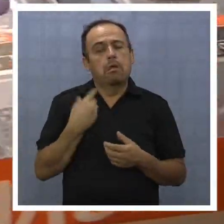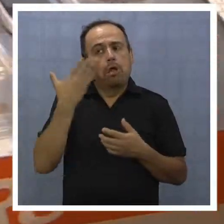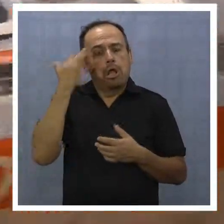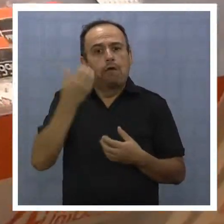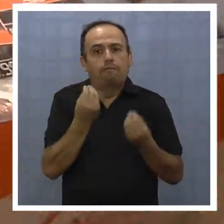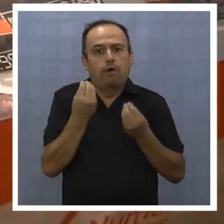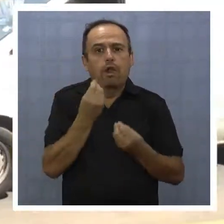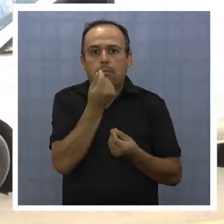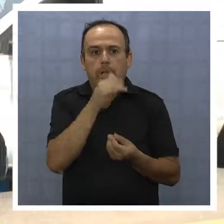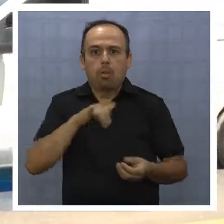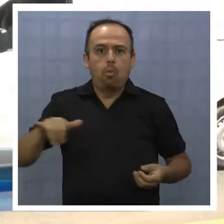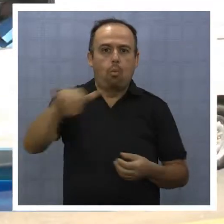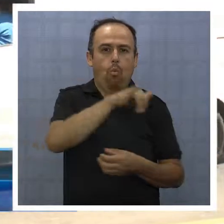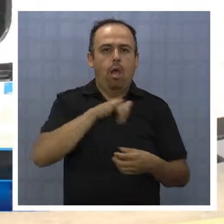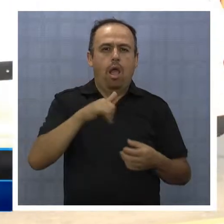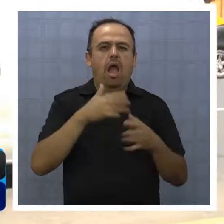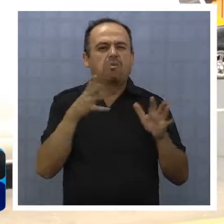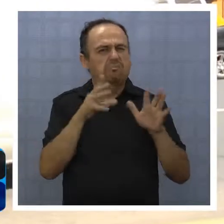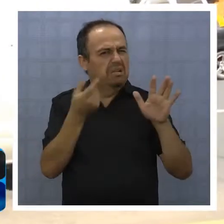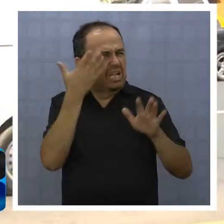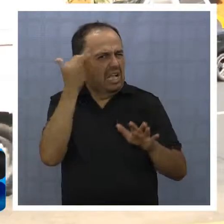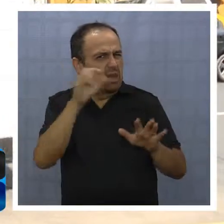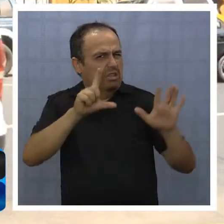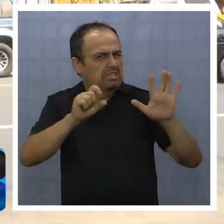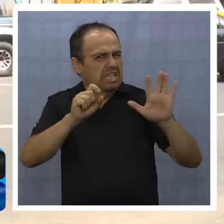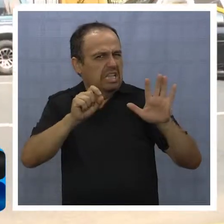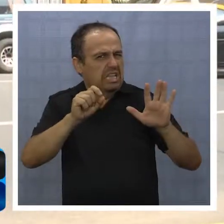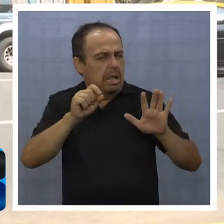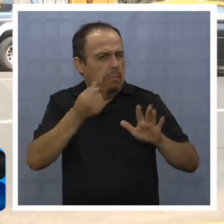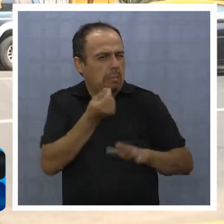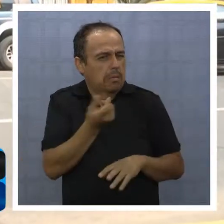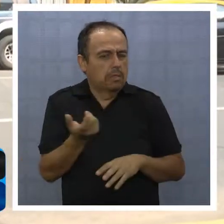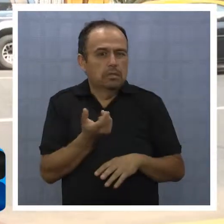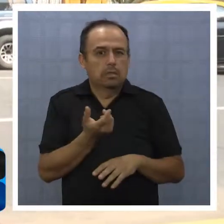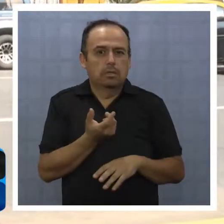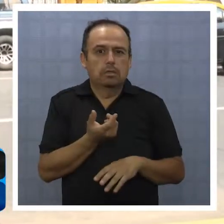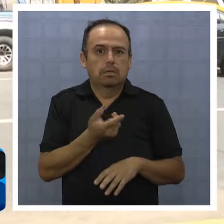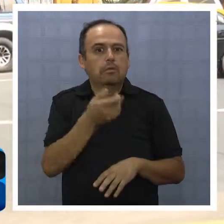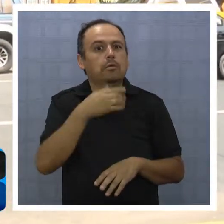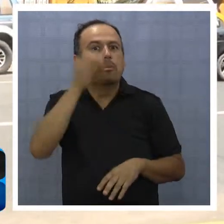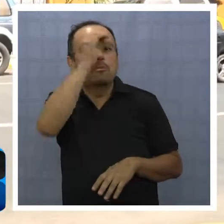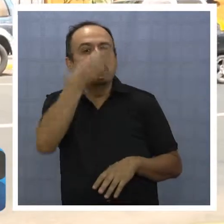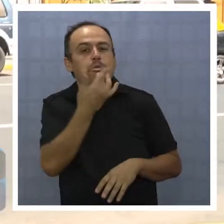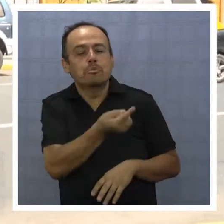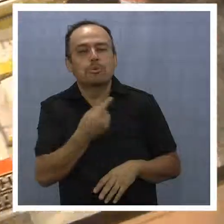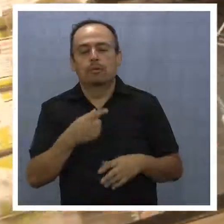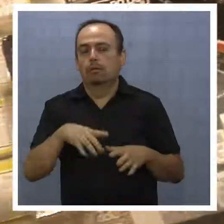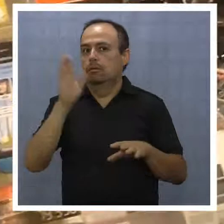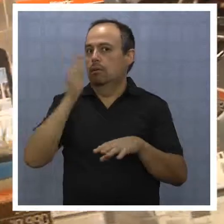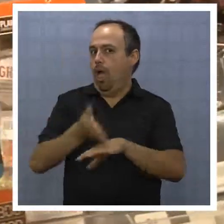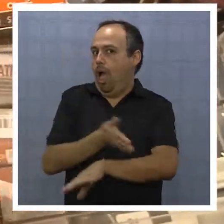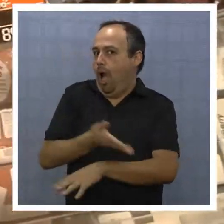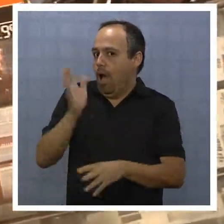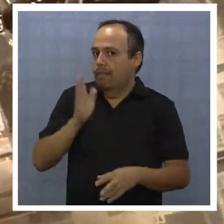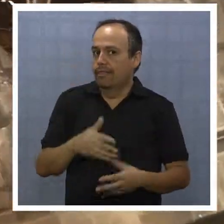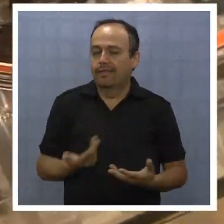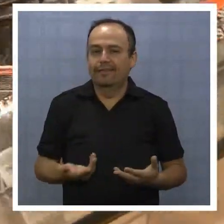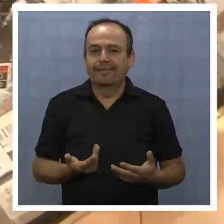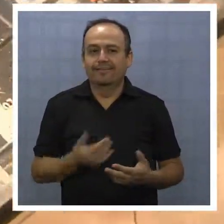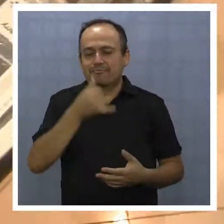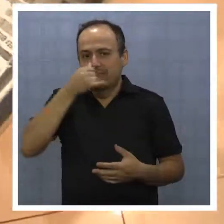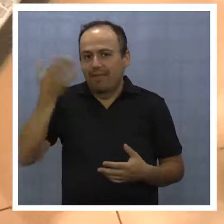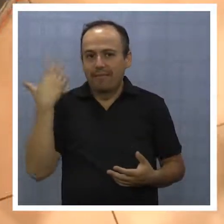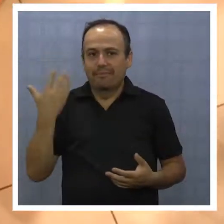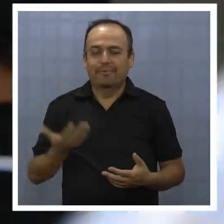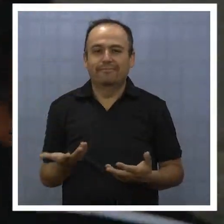de 70 pesos van a colar ahora. ¿Qué le parece? Debería ser hace mucho tiempo ya. Sí, lo había escuchado. ¿Qué le